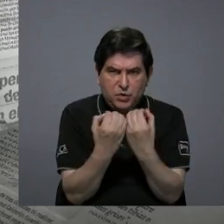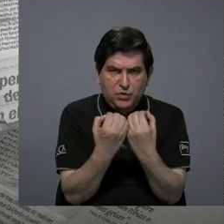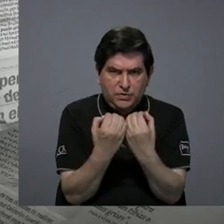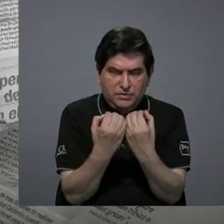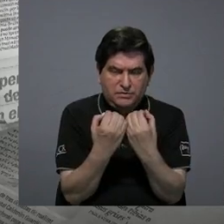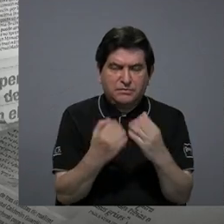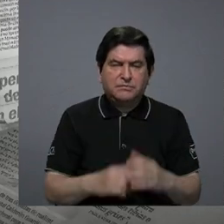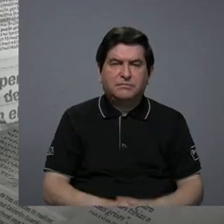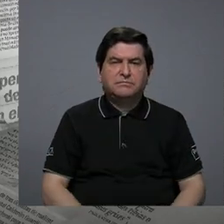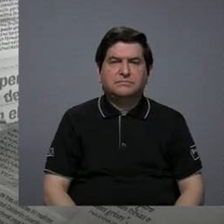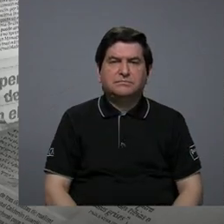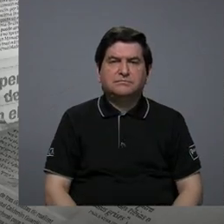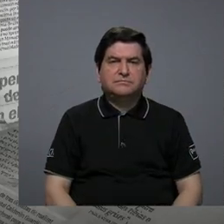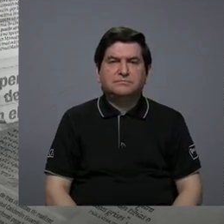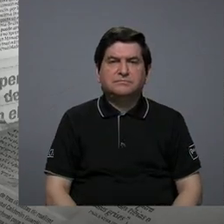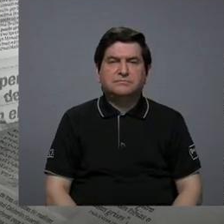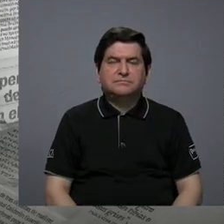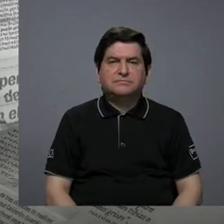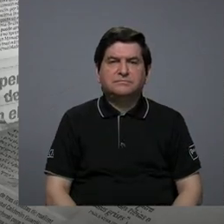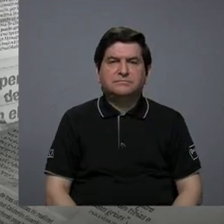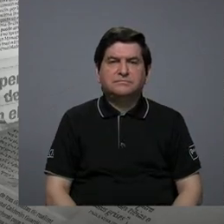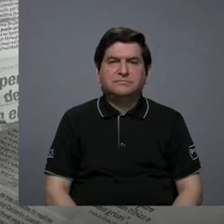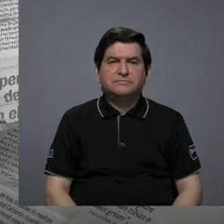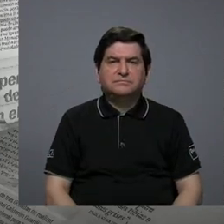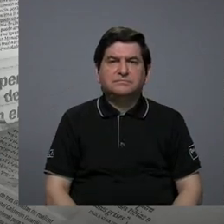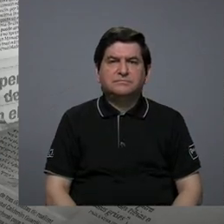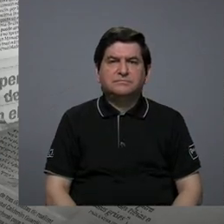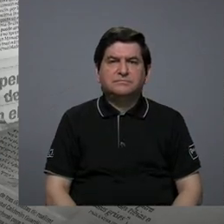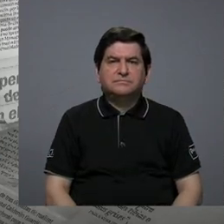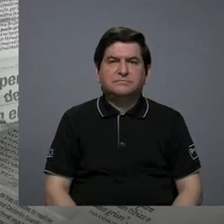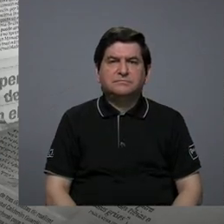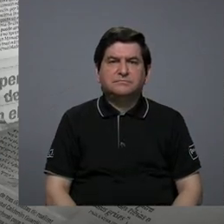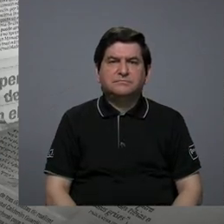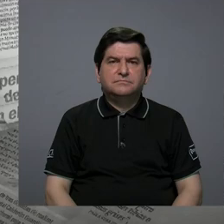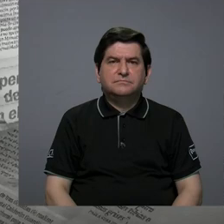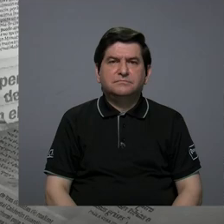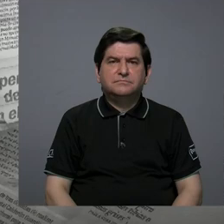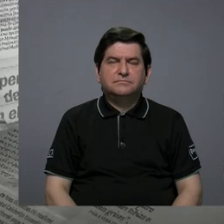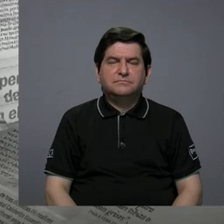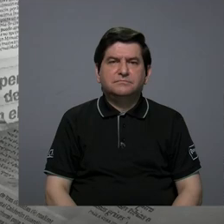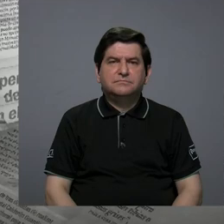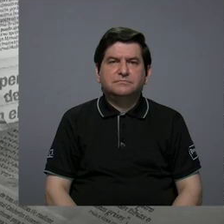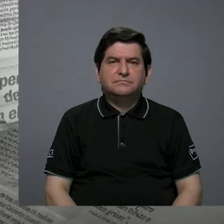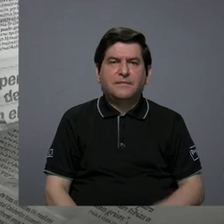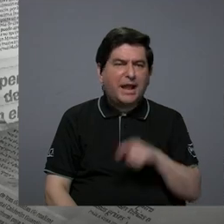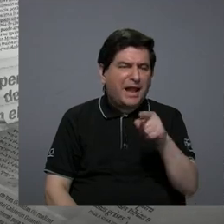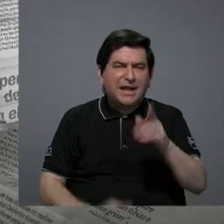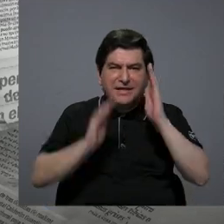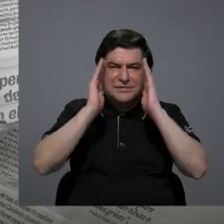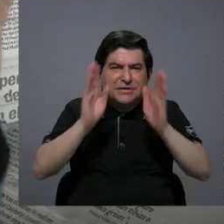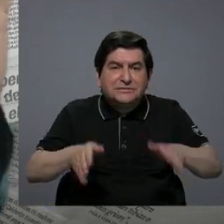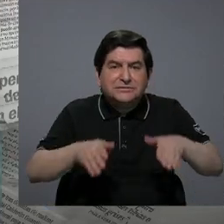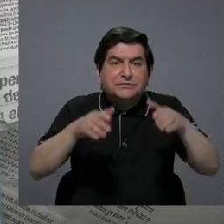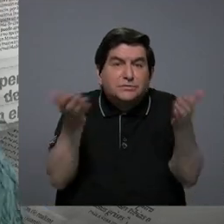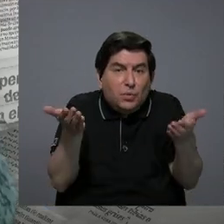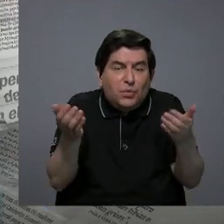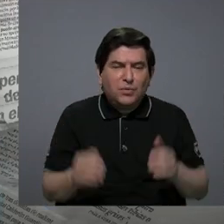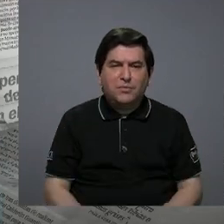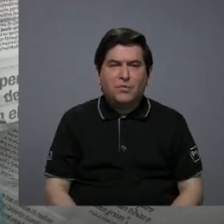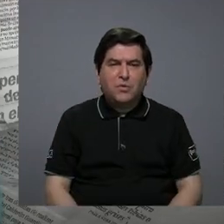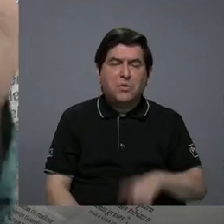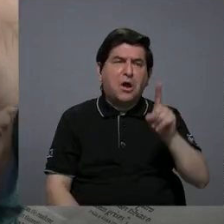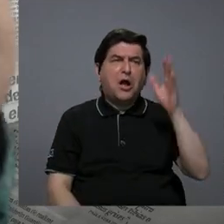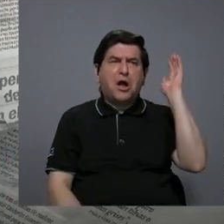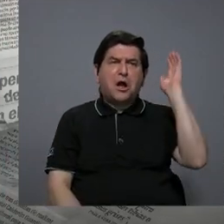y eso ¿cómo se le puede entrar? porque efectivamente hay un